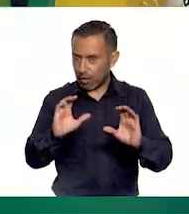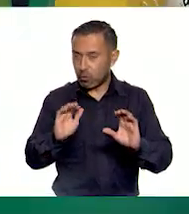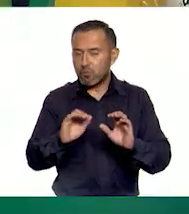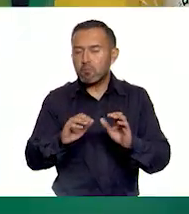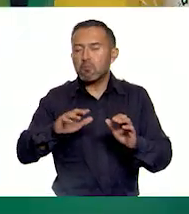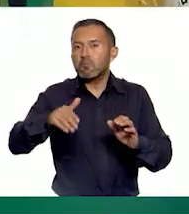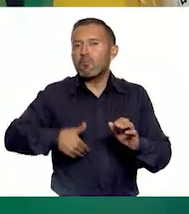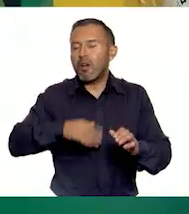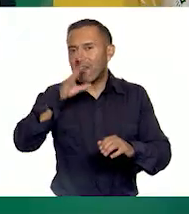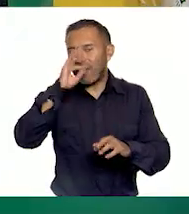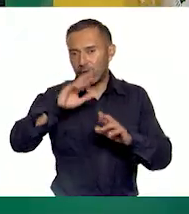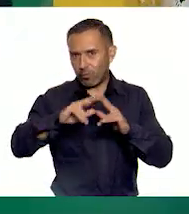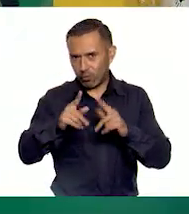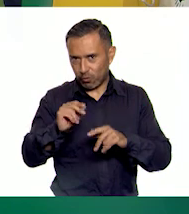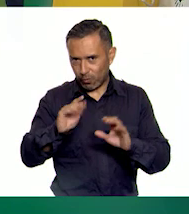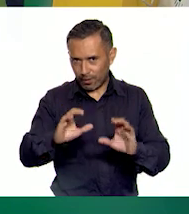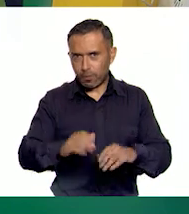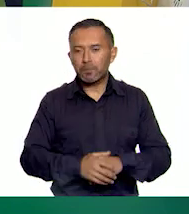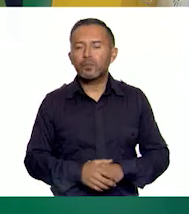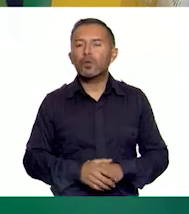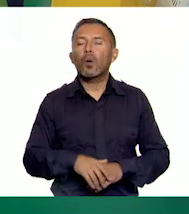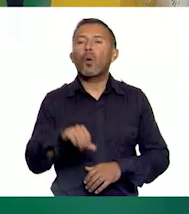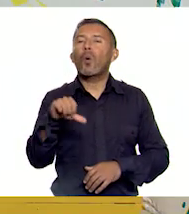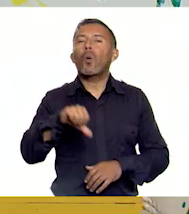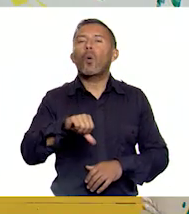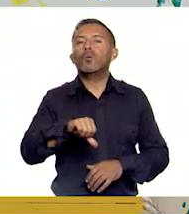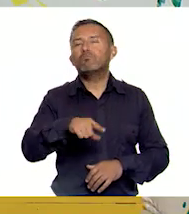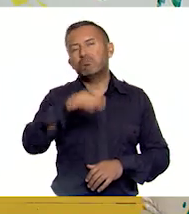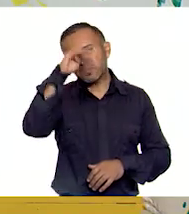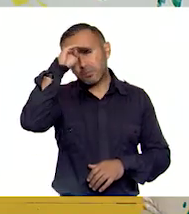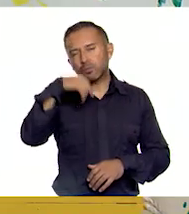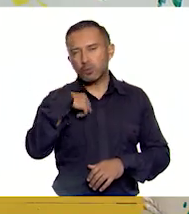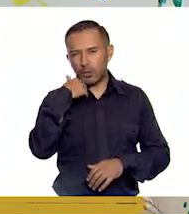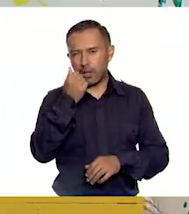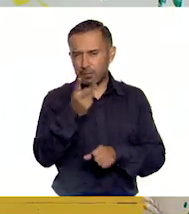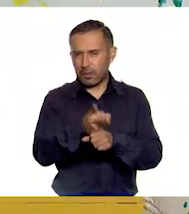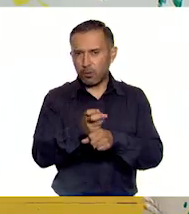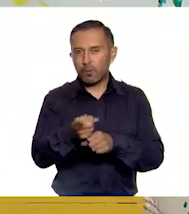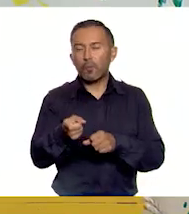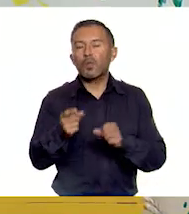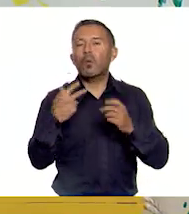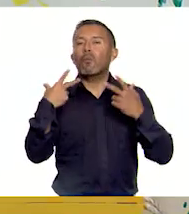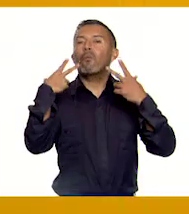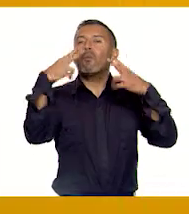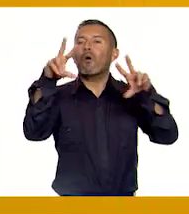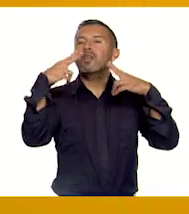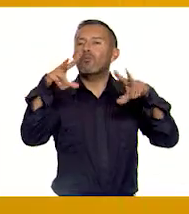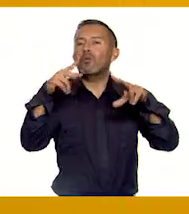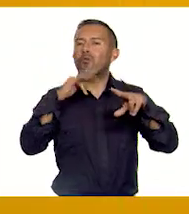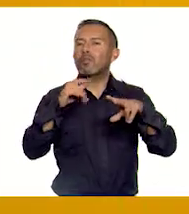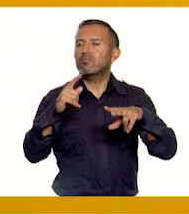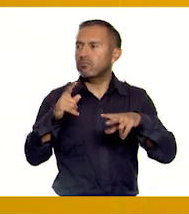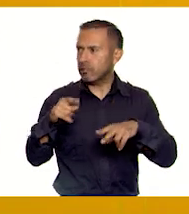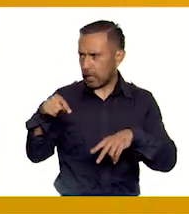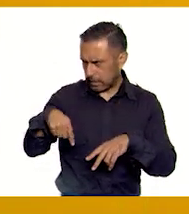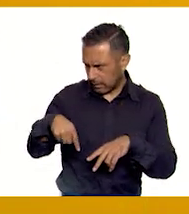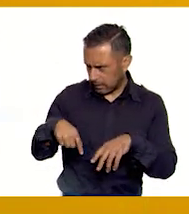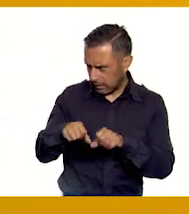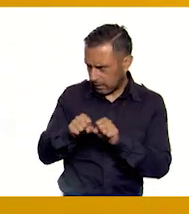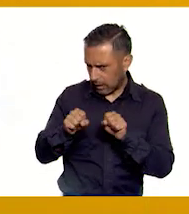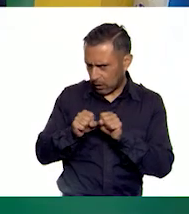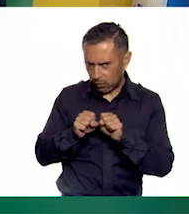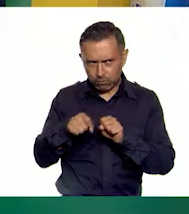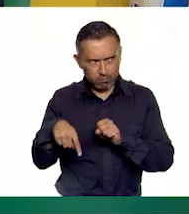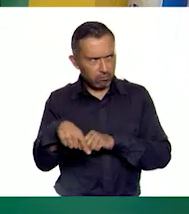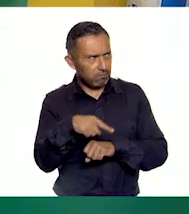por ejemplo, el día de hoy, ¿qué piensas si te digo o si te invito a jugar un partido de voleibol? Aquí, en el salón, la verdad es que no